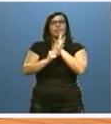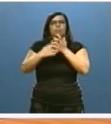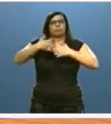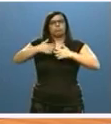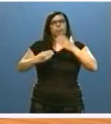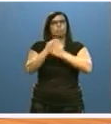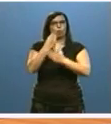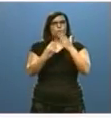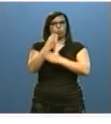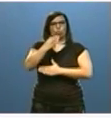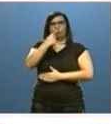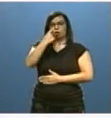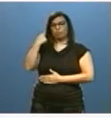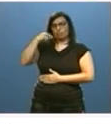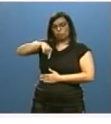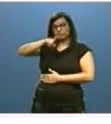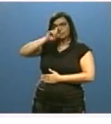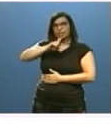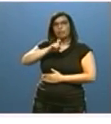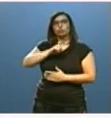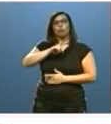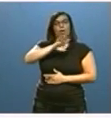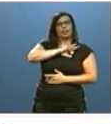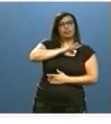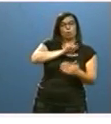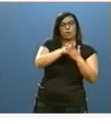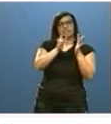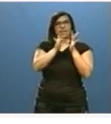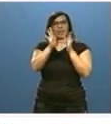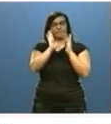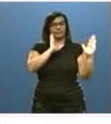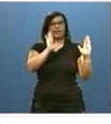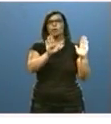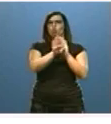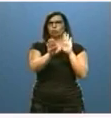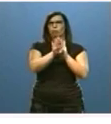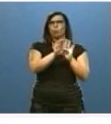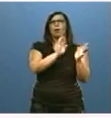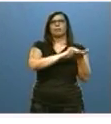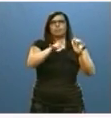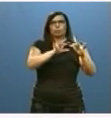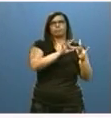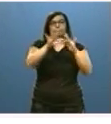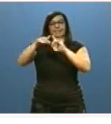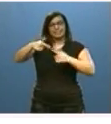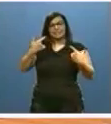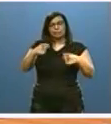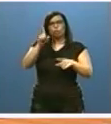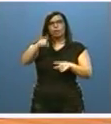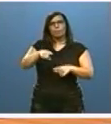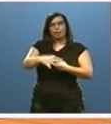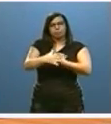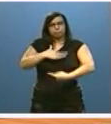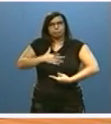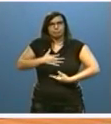y lo sigue liderando entre enero y abril de 2016. Este sector también está impulsando nuestras